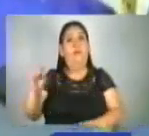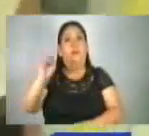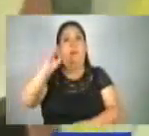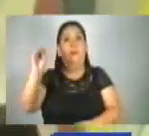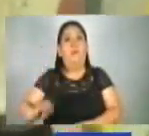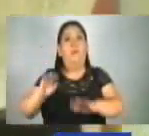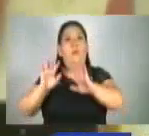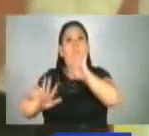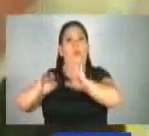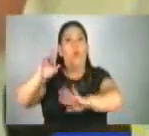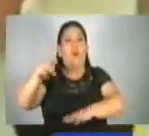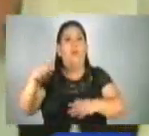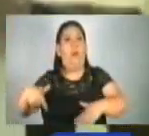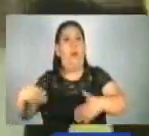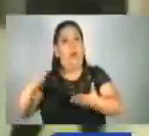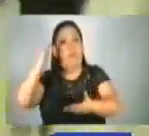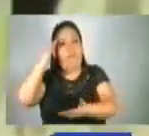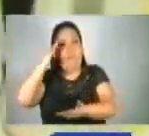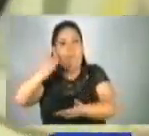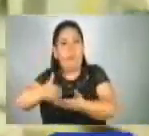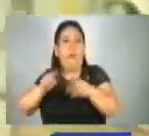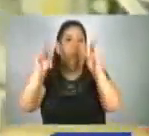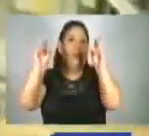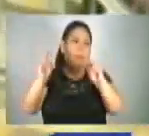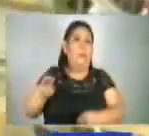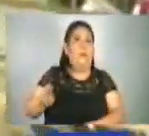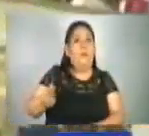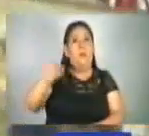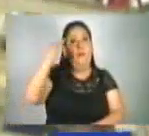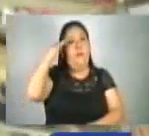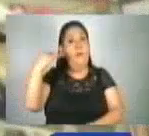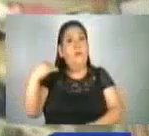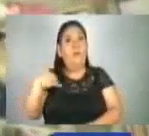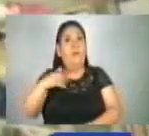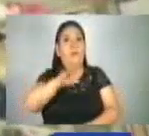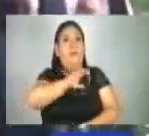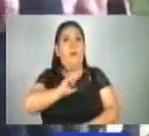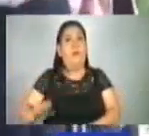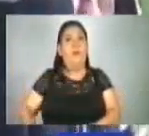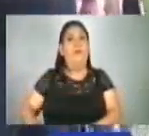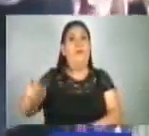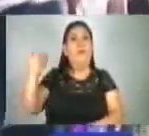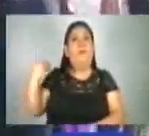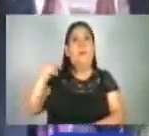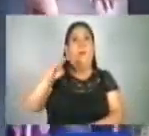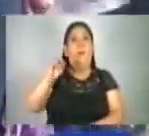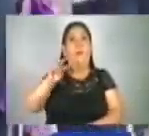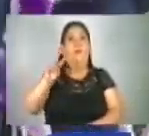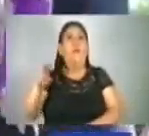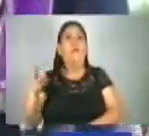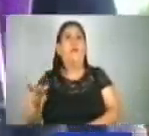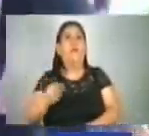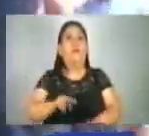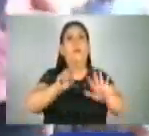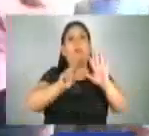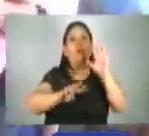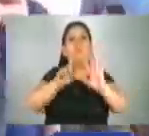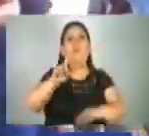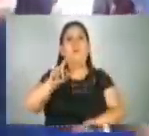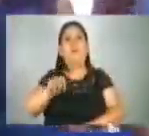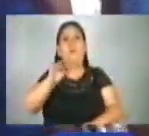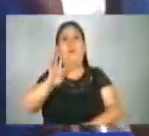de estas van dirigidas a la seguridad económica de las mujeres. El Salvador en 2023 cerró con un índice de 71